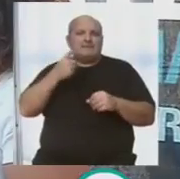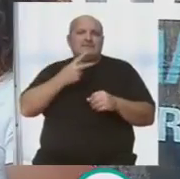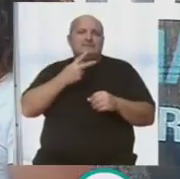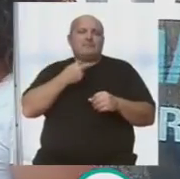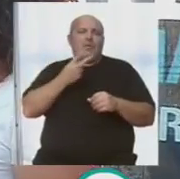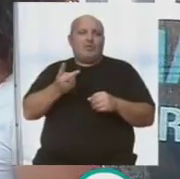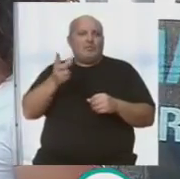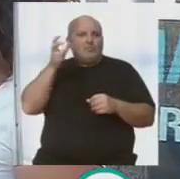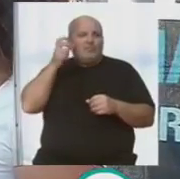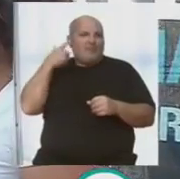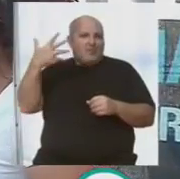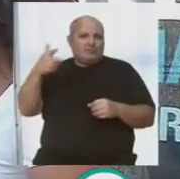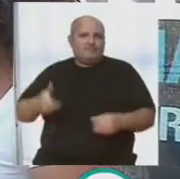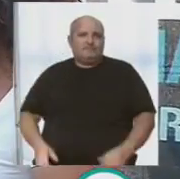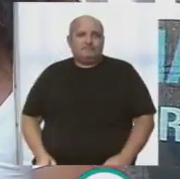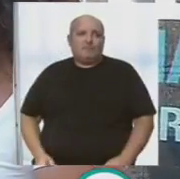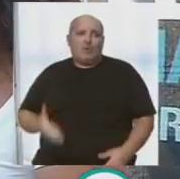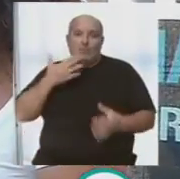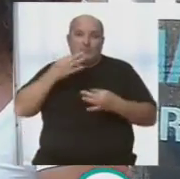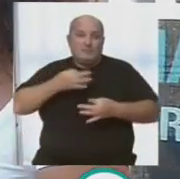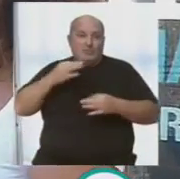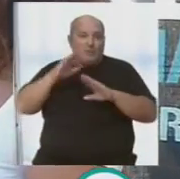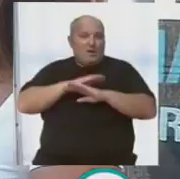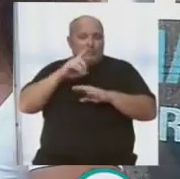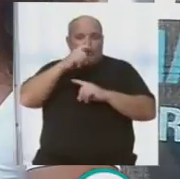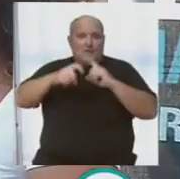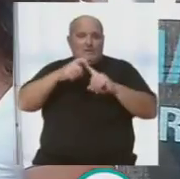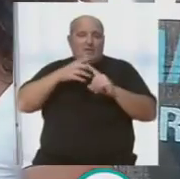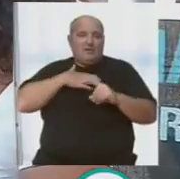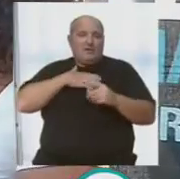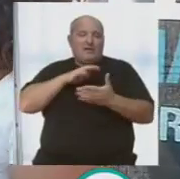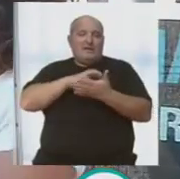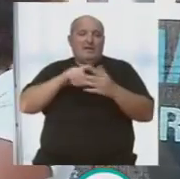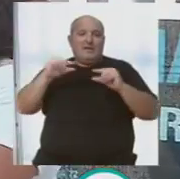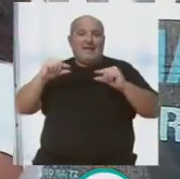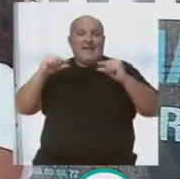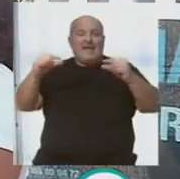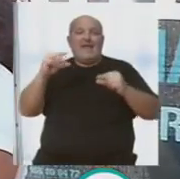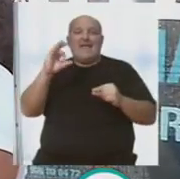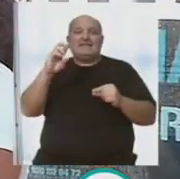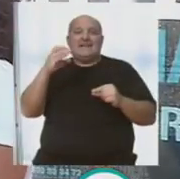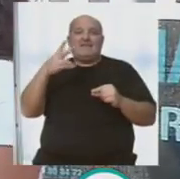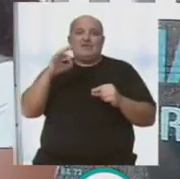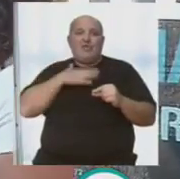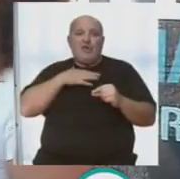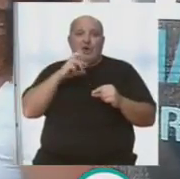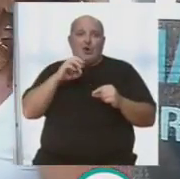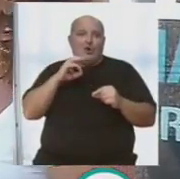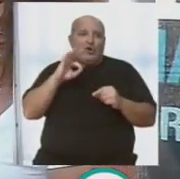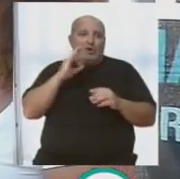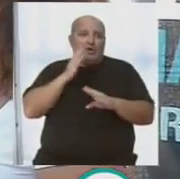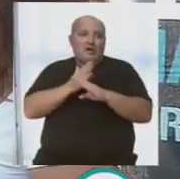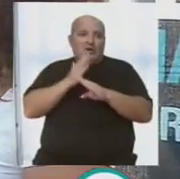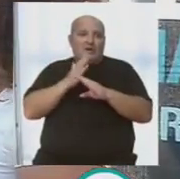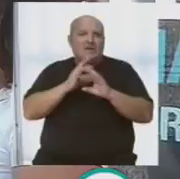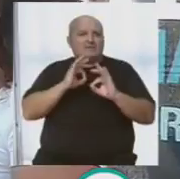la calle. Bueno, como todos los años, los estribillos de los coros es una de las cosas que más protagonizan, carnaval en la calle. Pero Laura,